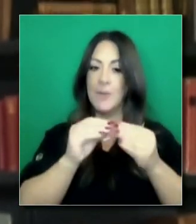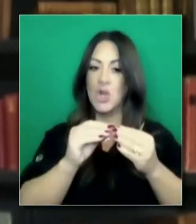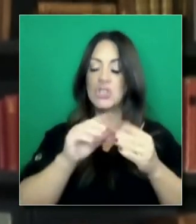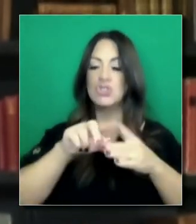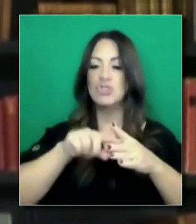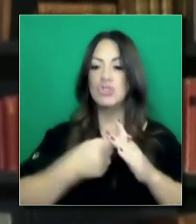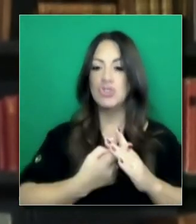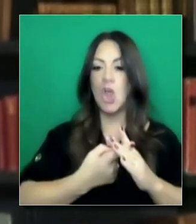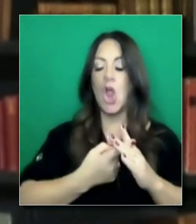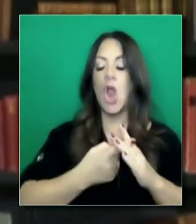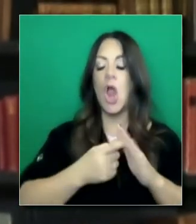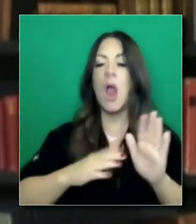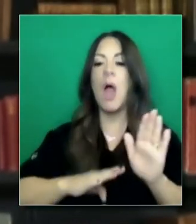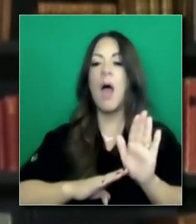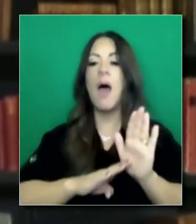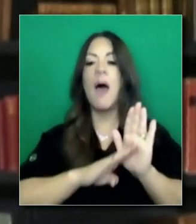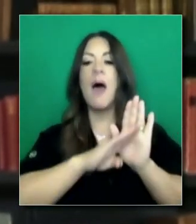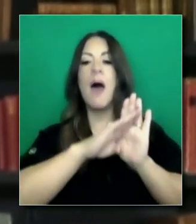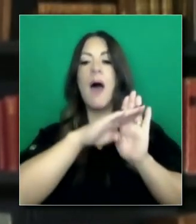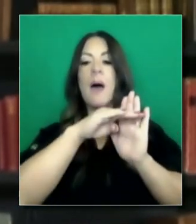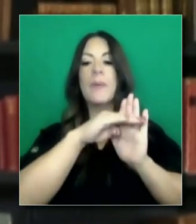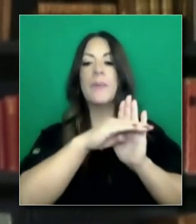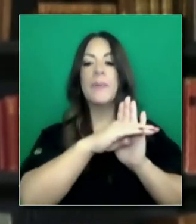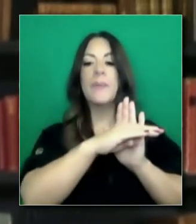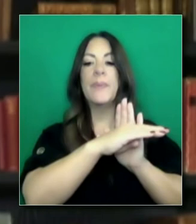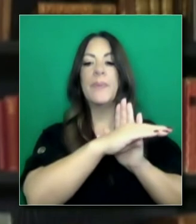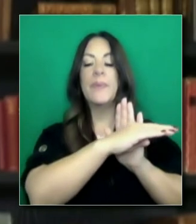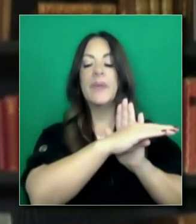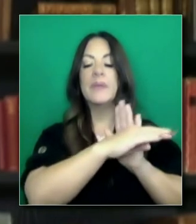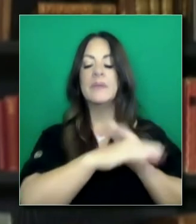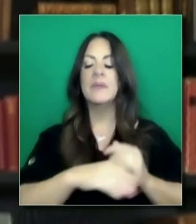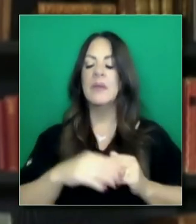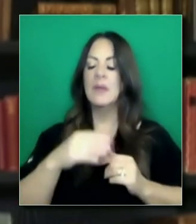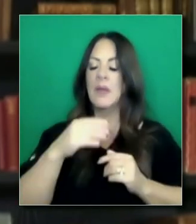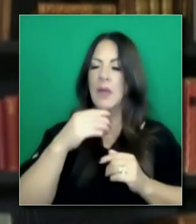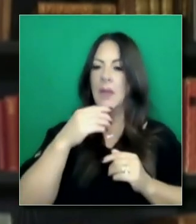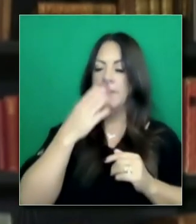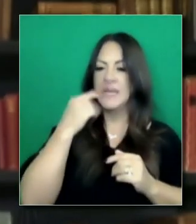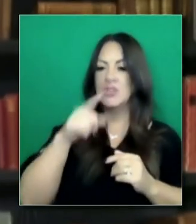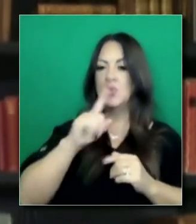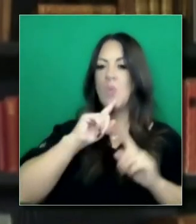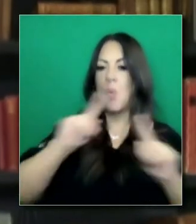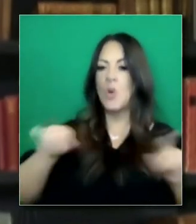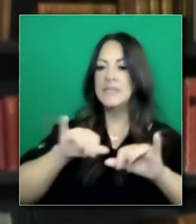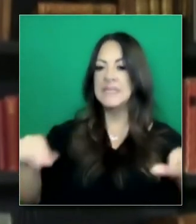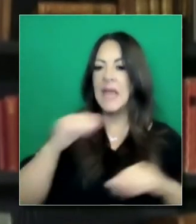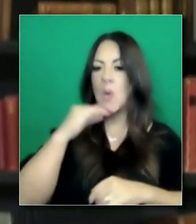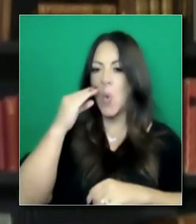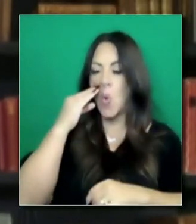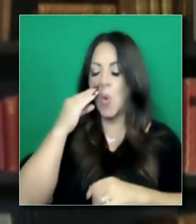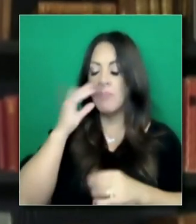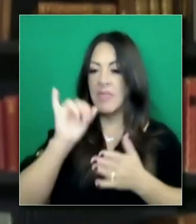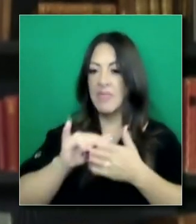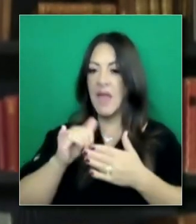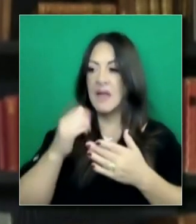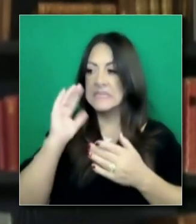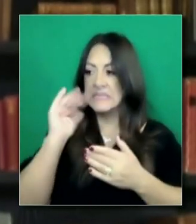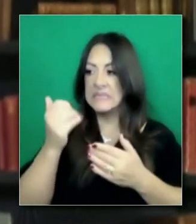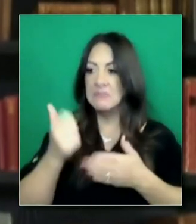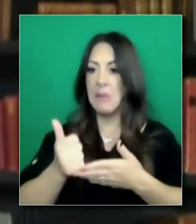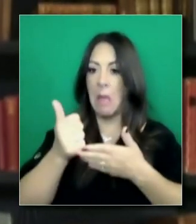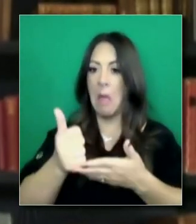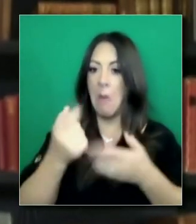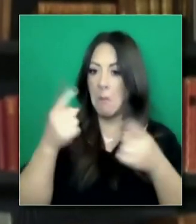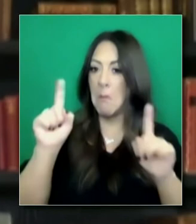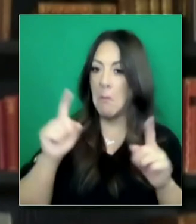estabilización de números, ¿eso quiere decir que está funcionando esta orden de quedarse en casa?